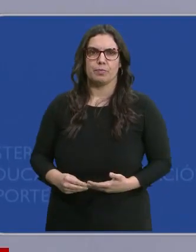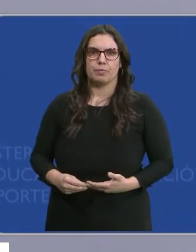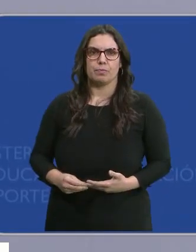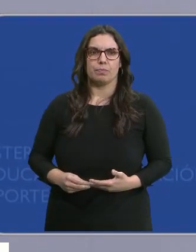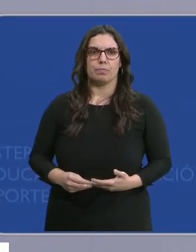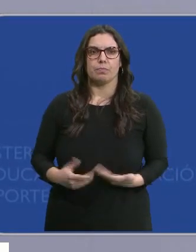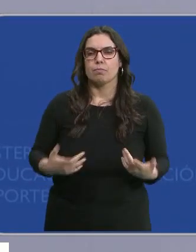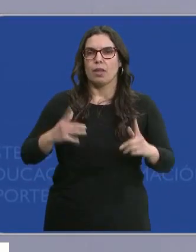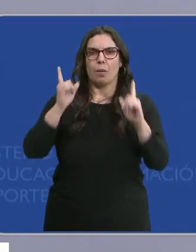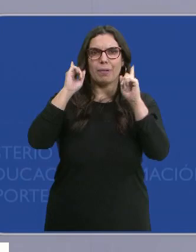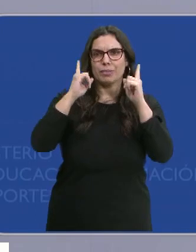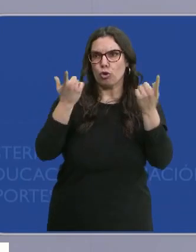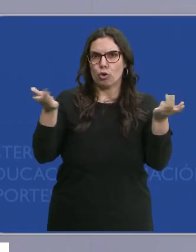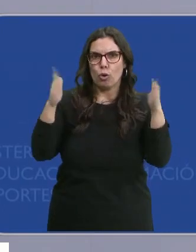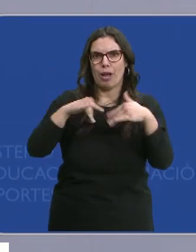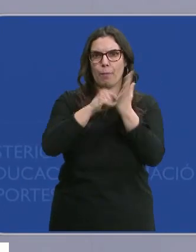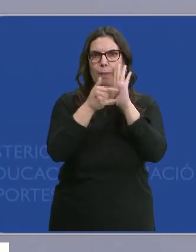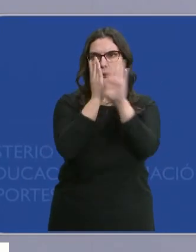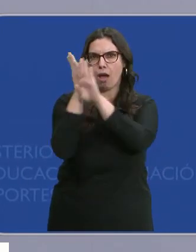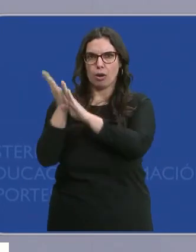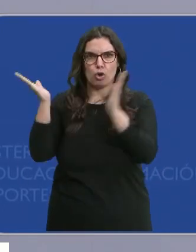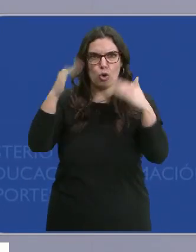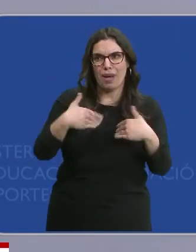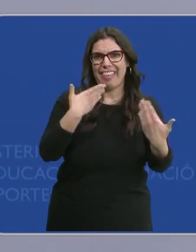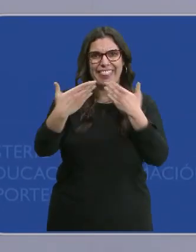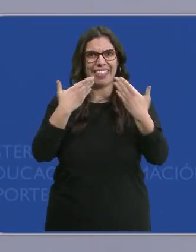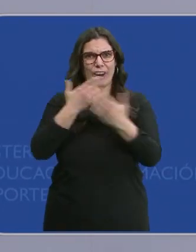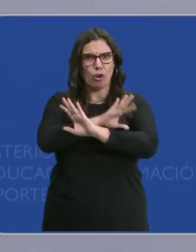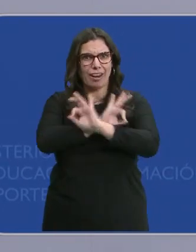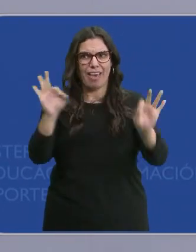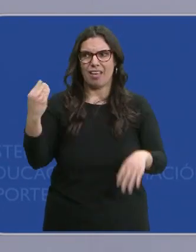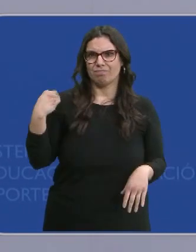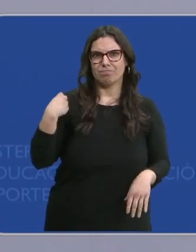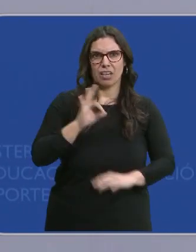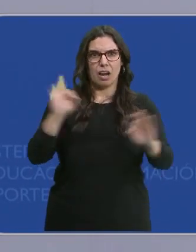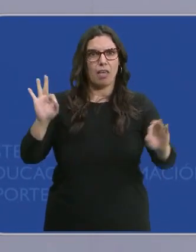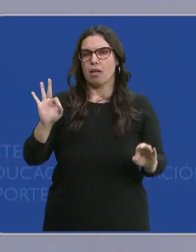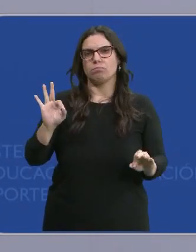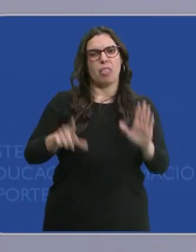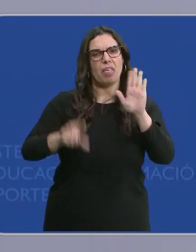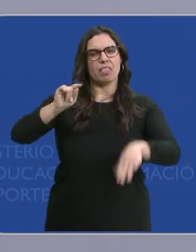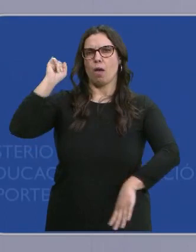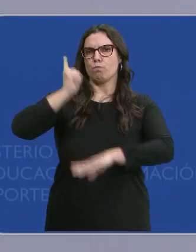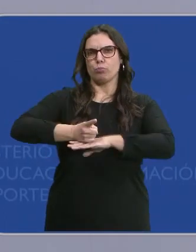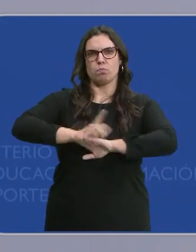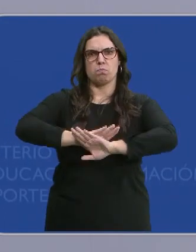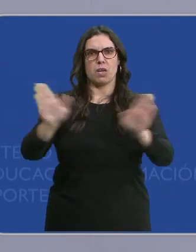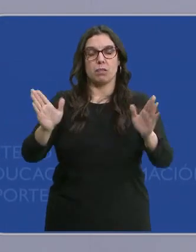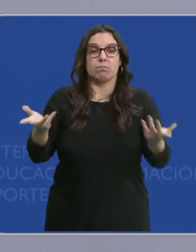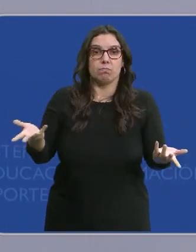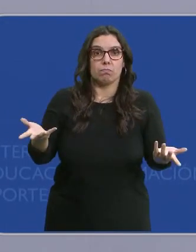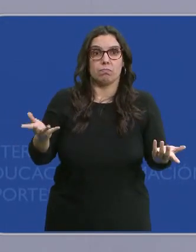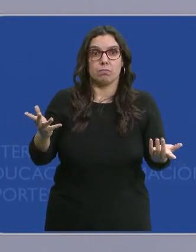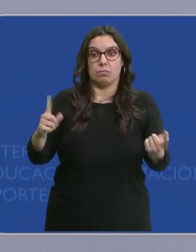Ni previsión, ni planificación, ni diálogo. Se impuso una decisión y hemos